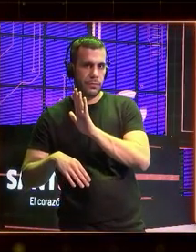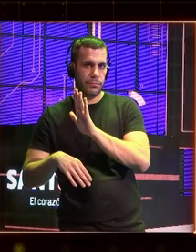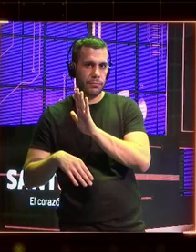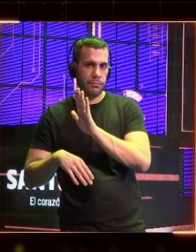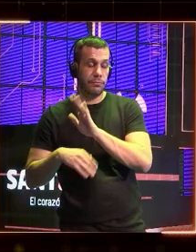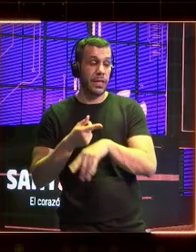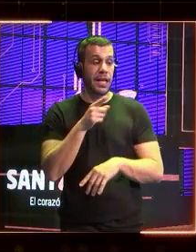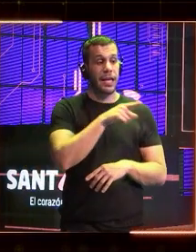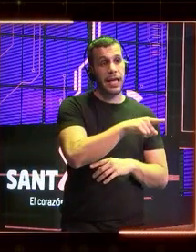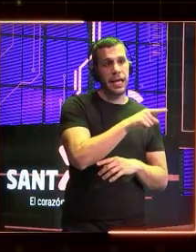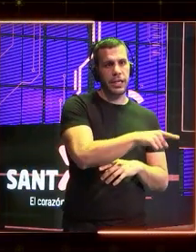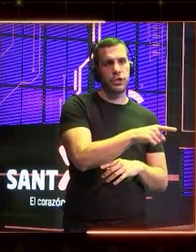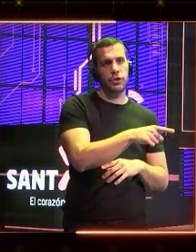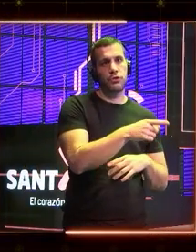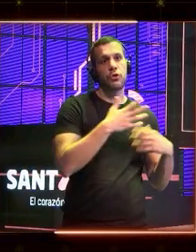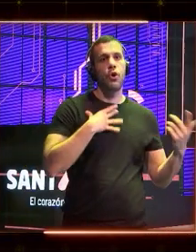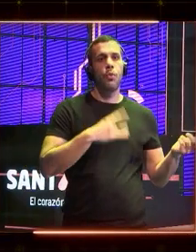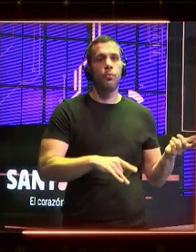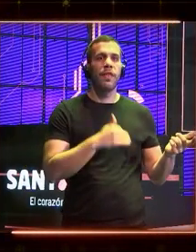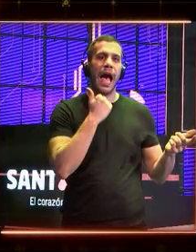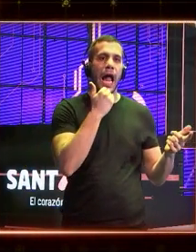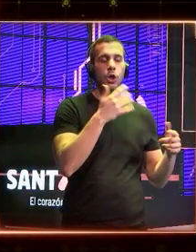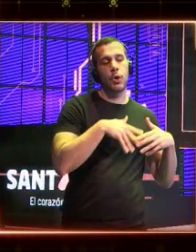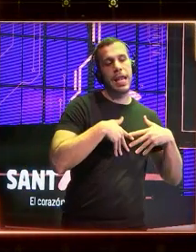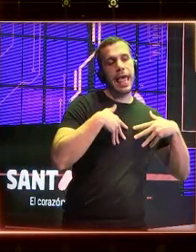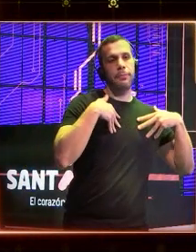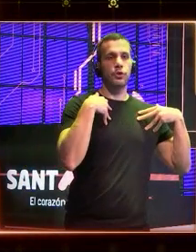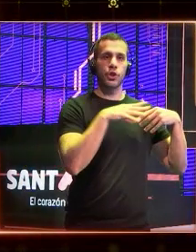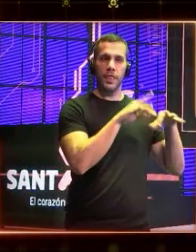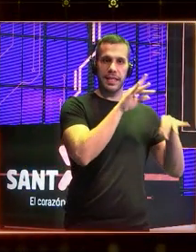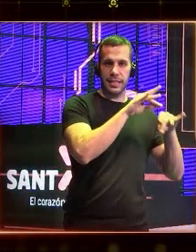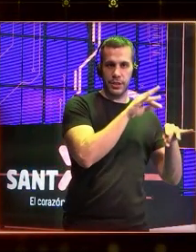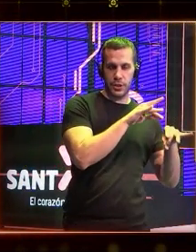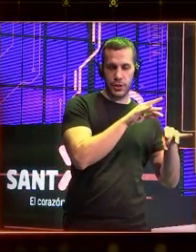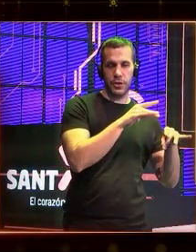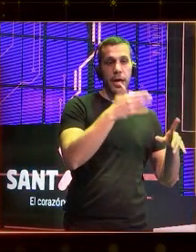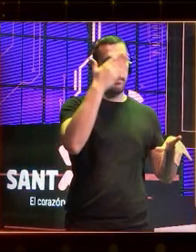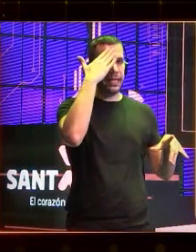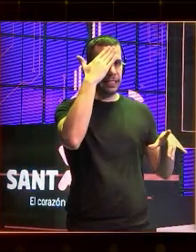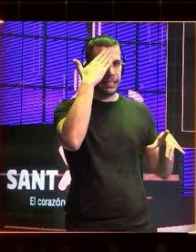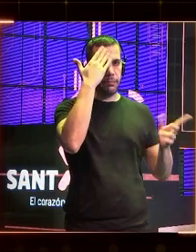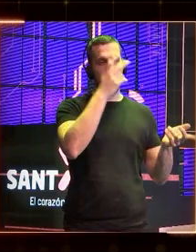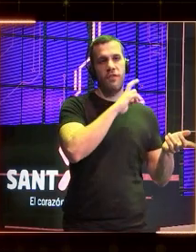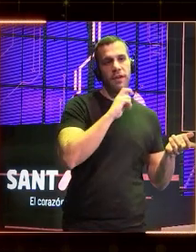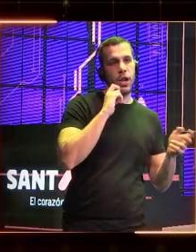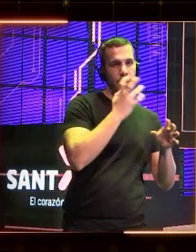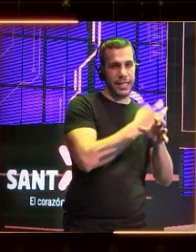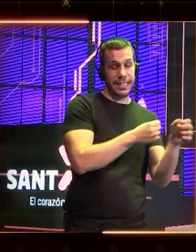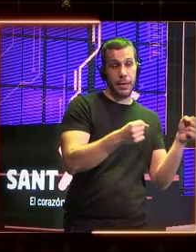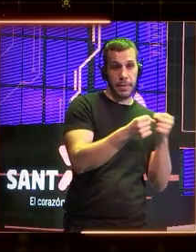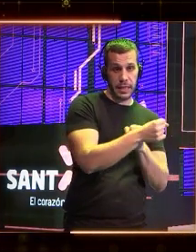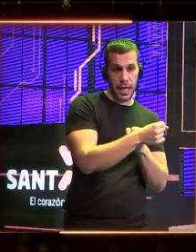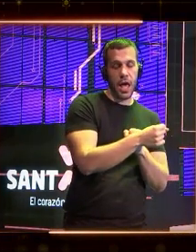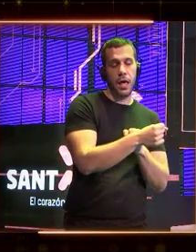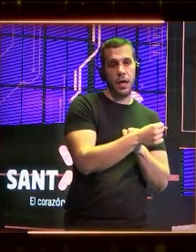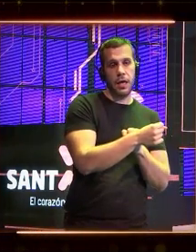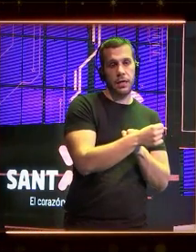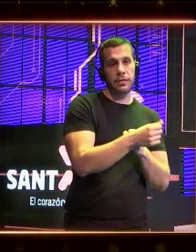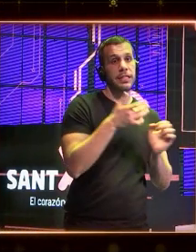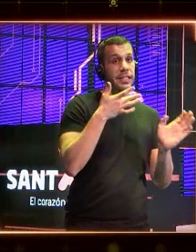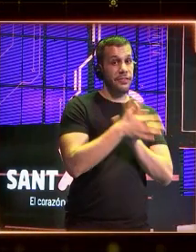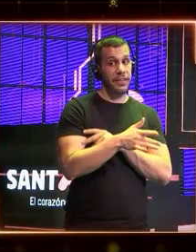% basadas en la razón, sino son basadas en la emoción, en los principios, en los valores, en la empatía. Por tanto, no va a ser la